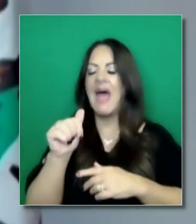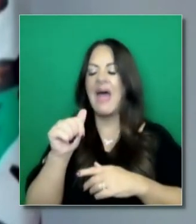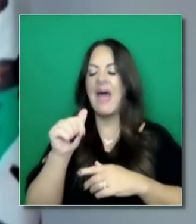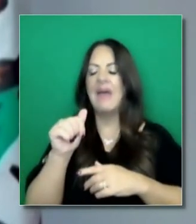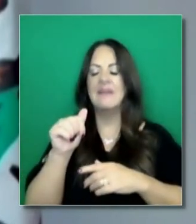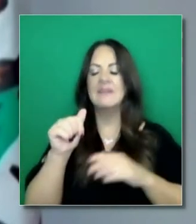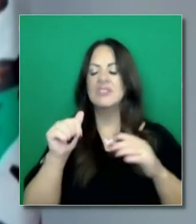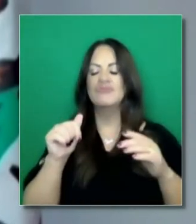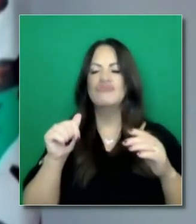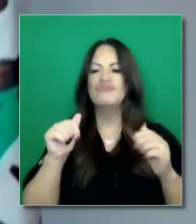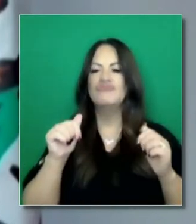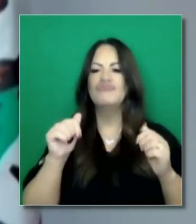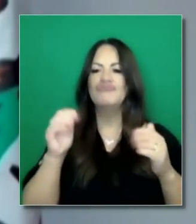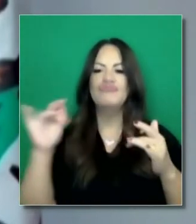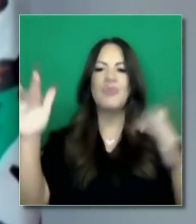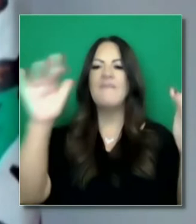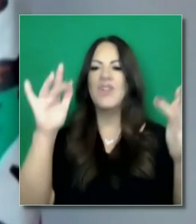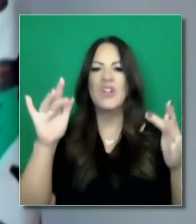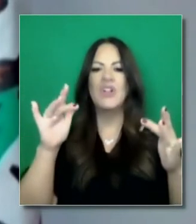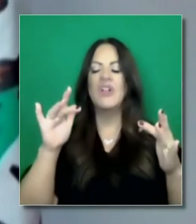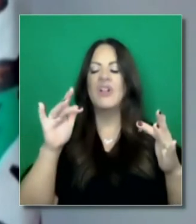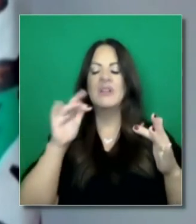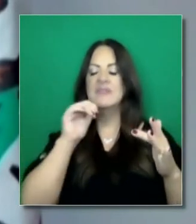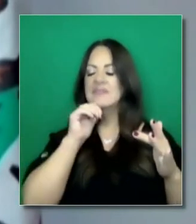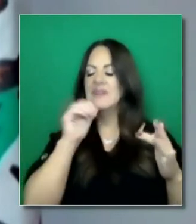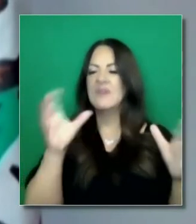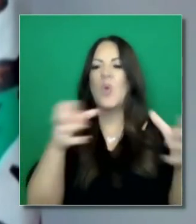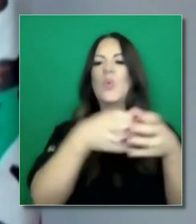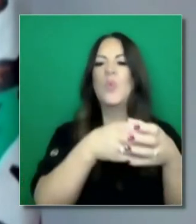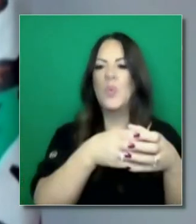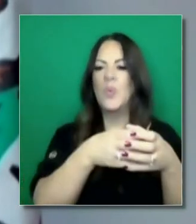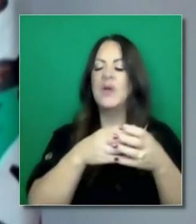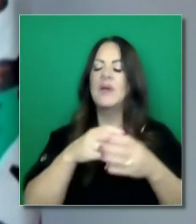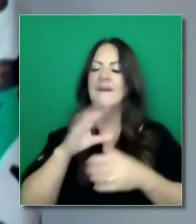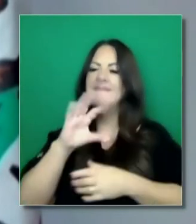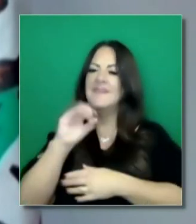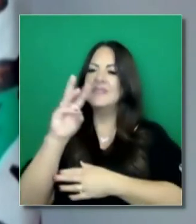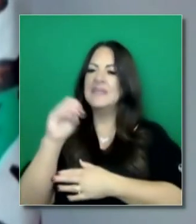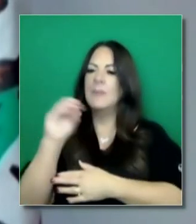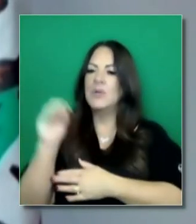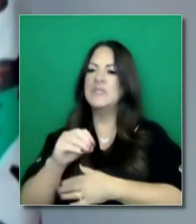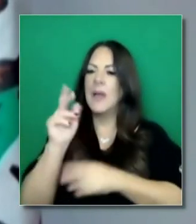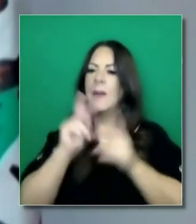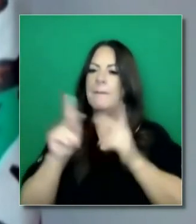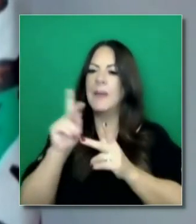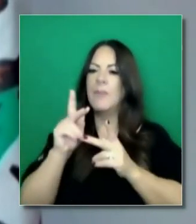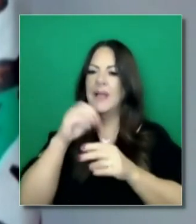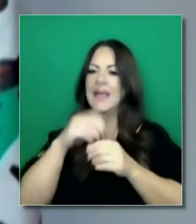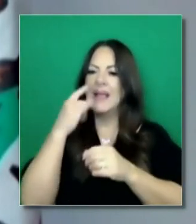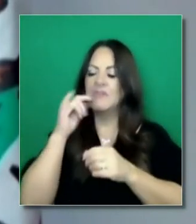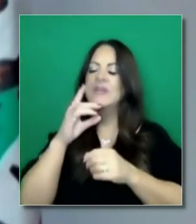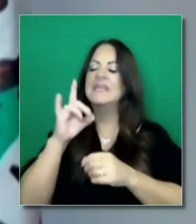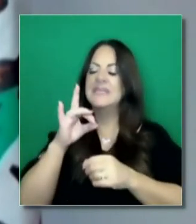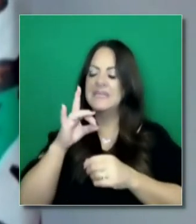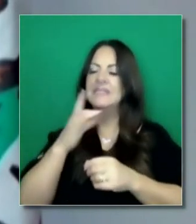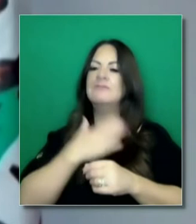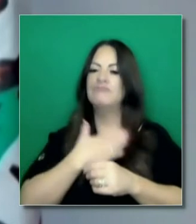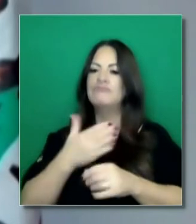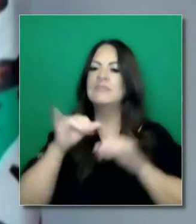medida que estamos en este periodo preocupando con el Año Nuevo, que las personas tomen la decisión de